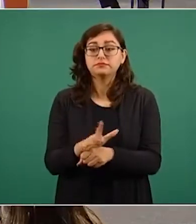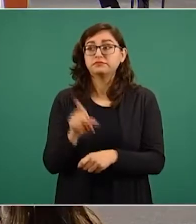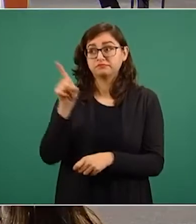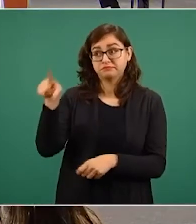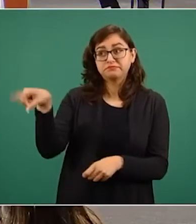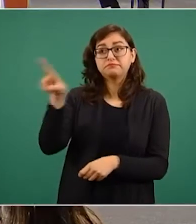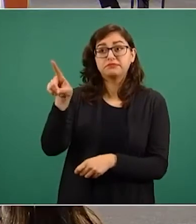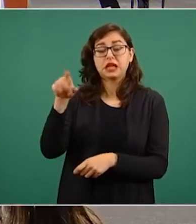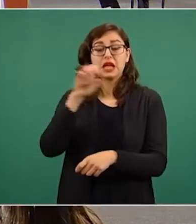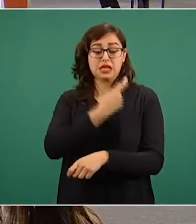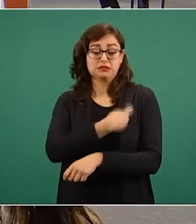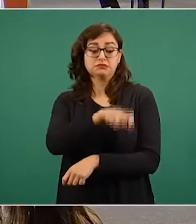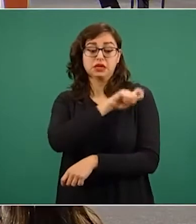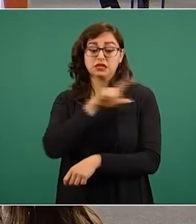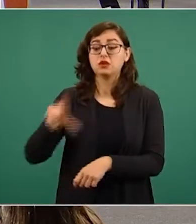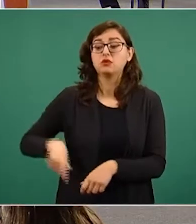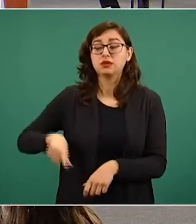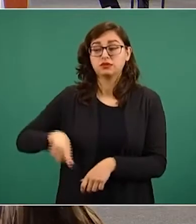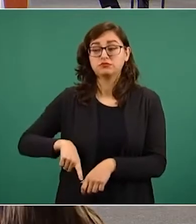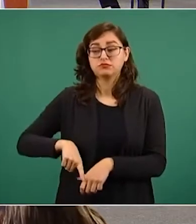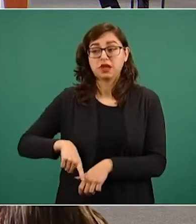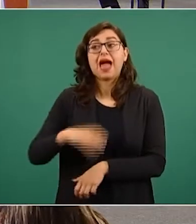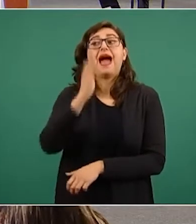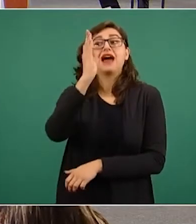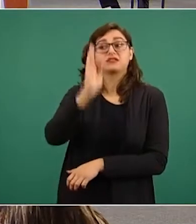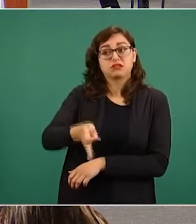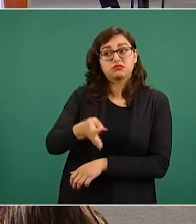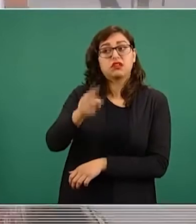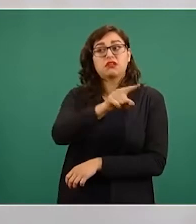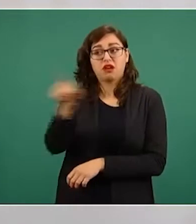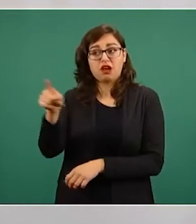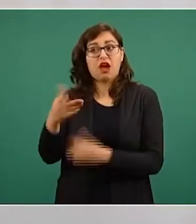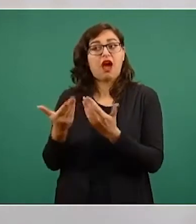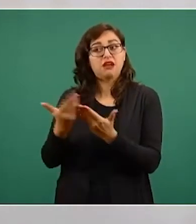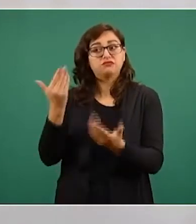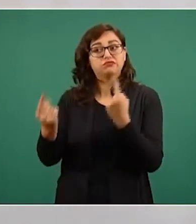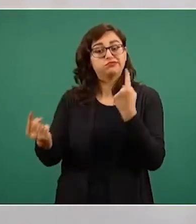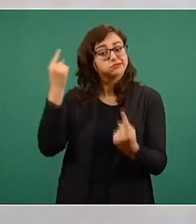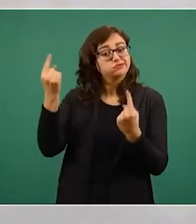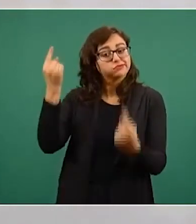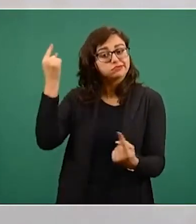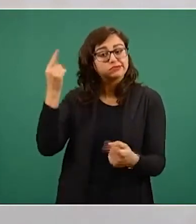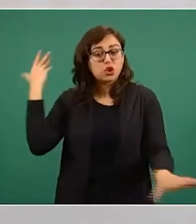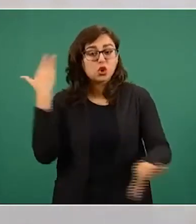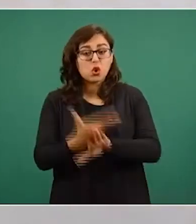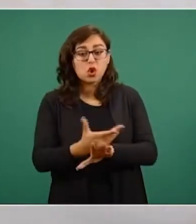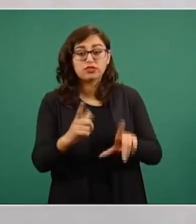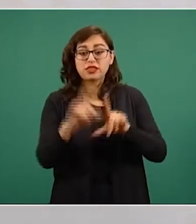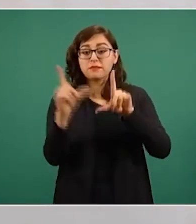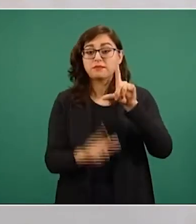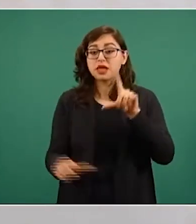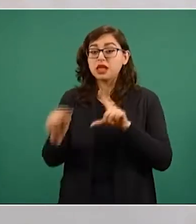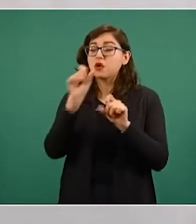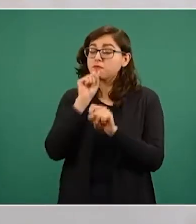responsabilidad histórica por esas ofensas y ofrezca las disculpas y resarcimientos